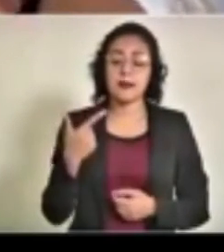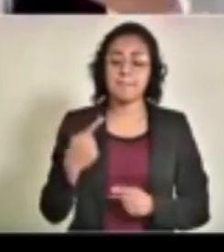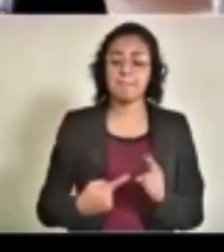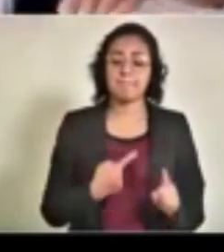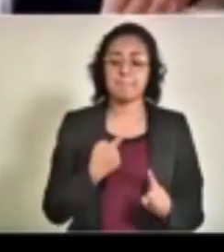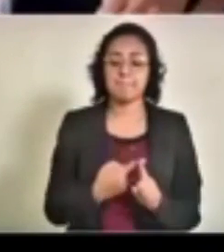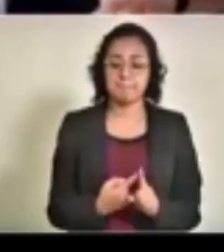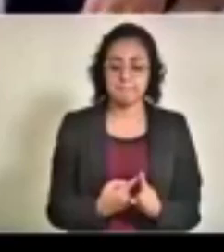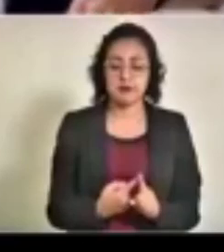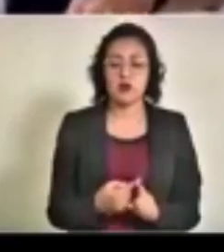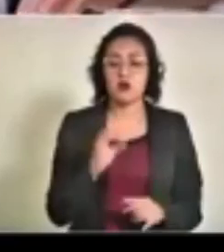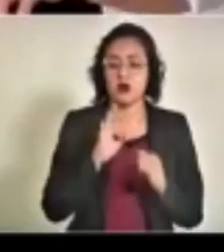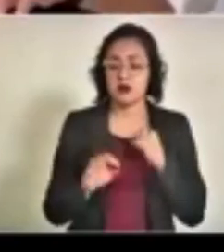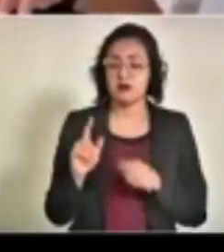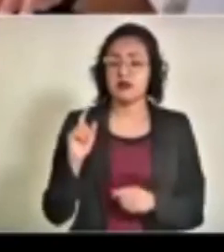defunciones en las últimas 72 horas.